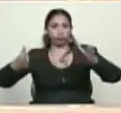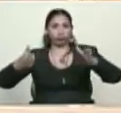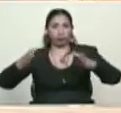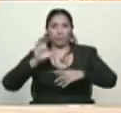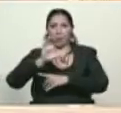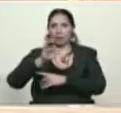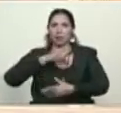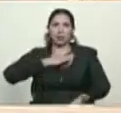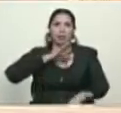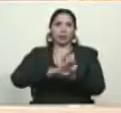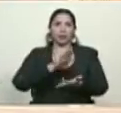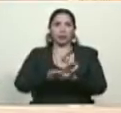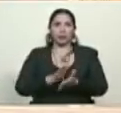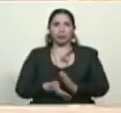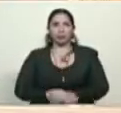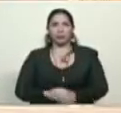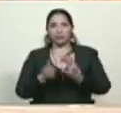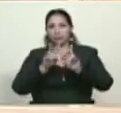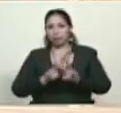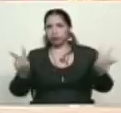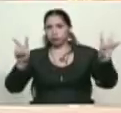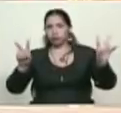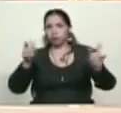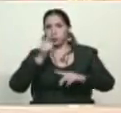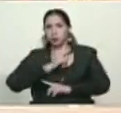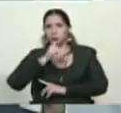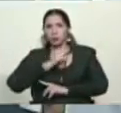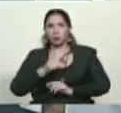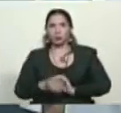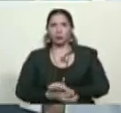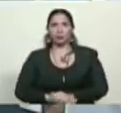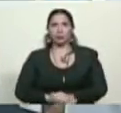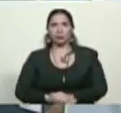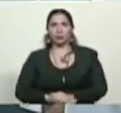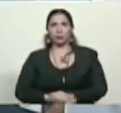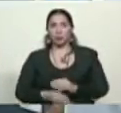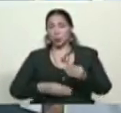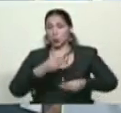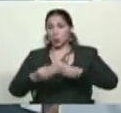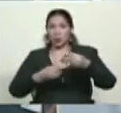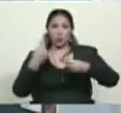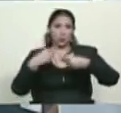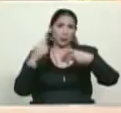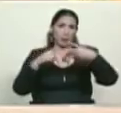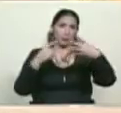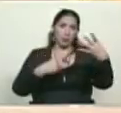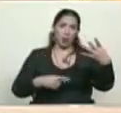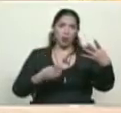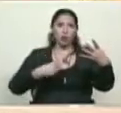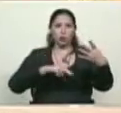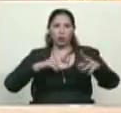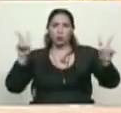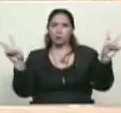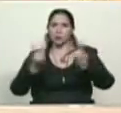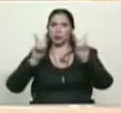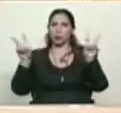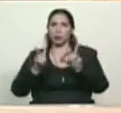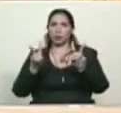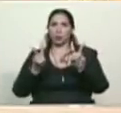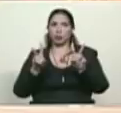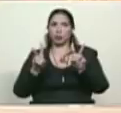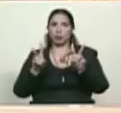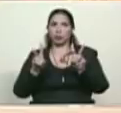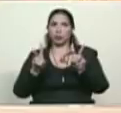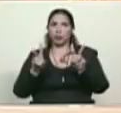tranquilidad, paz, concordia. Ya lo hemos hecho en otras oportunidades y hemos salido victoriosos y airosos.